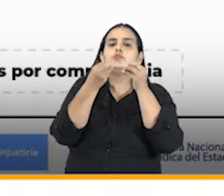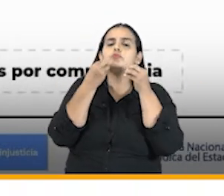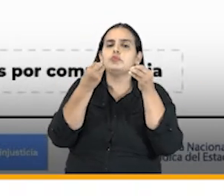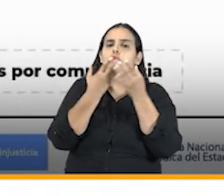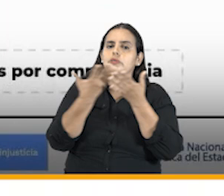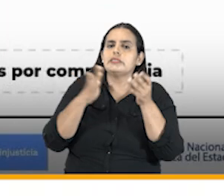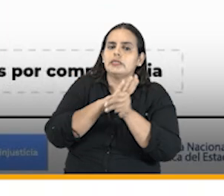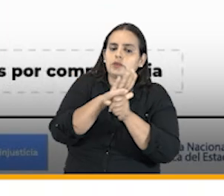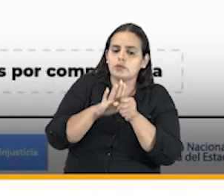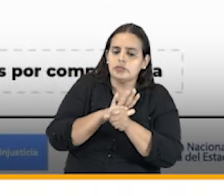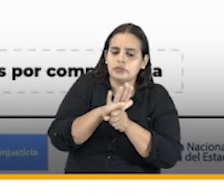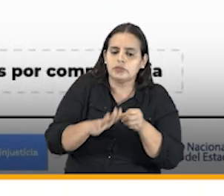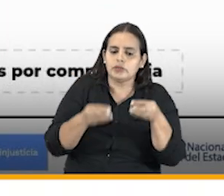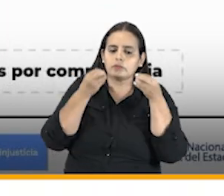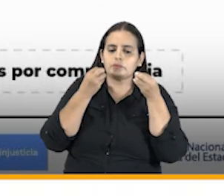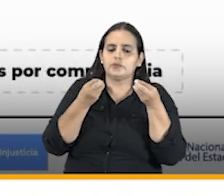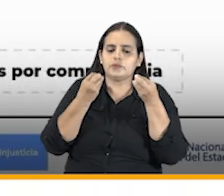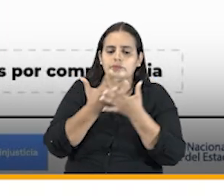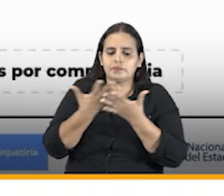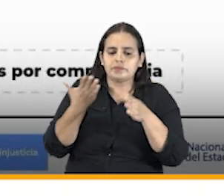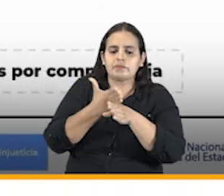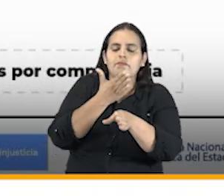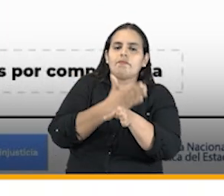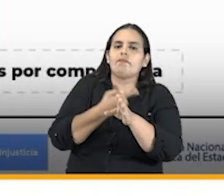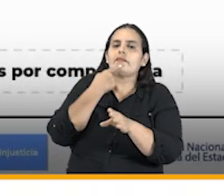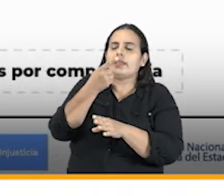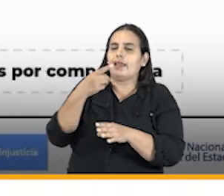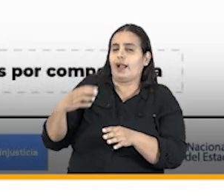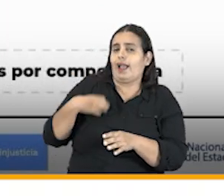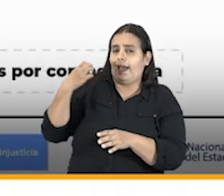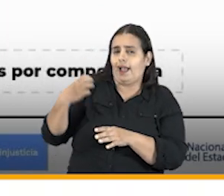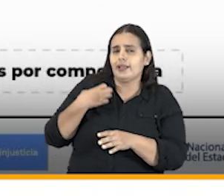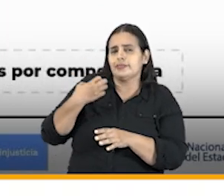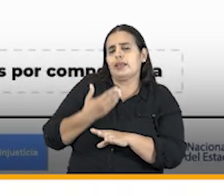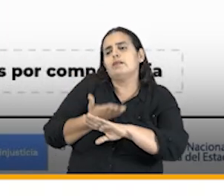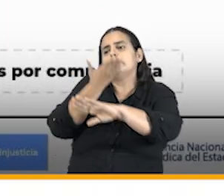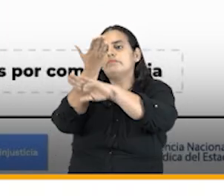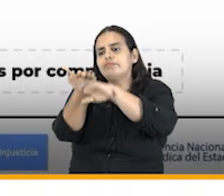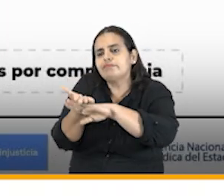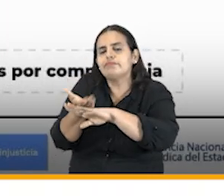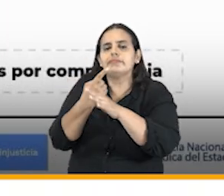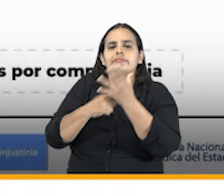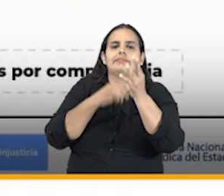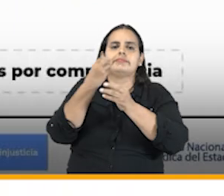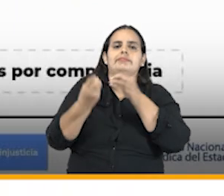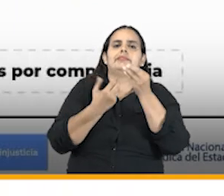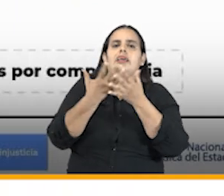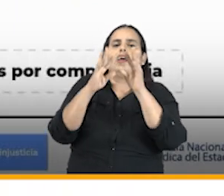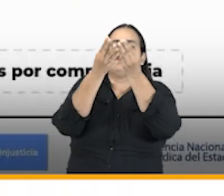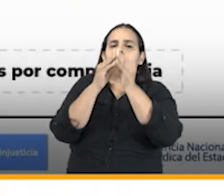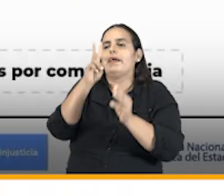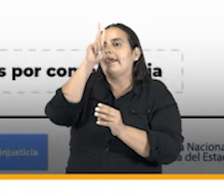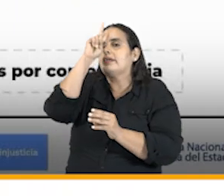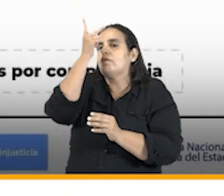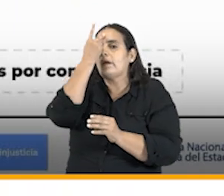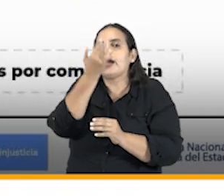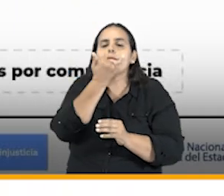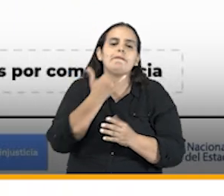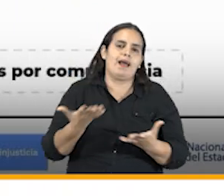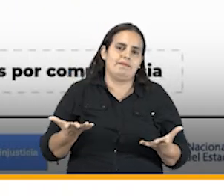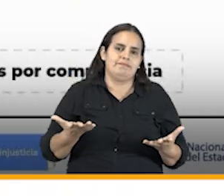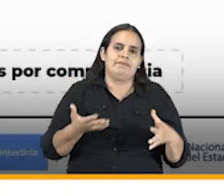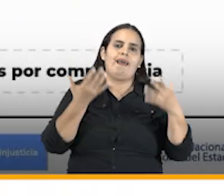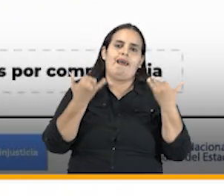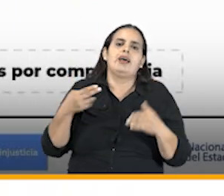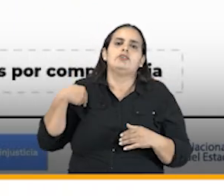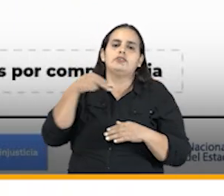casos muchas peticiones se habían o se hacían a la agencia de forma equivocada y el hecho de